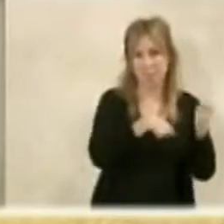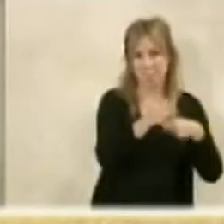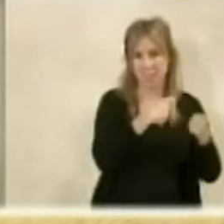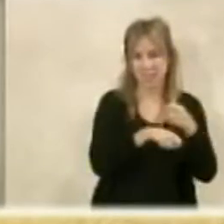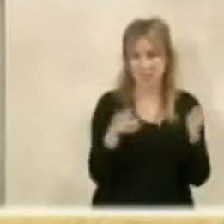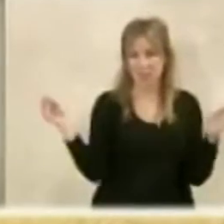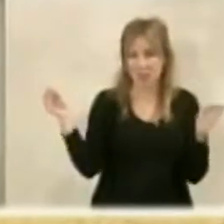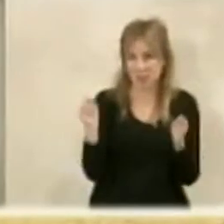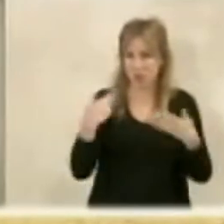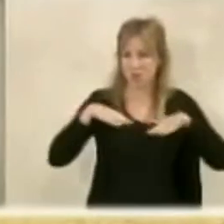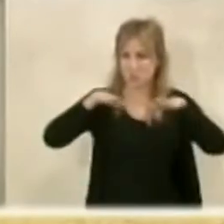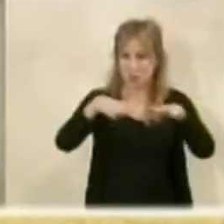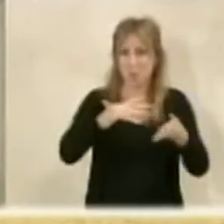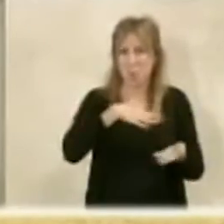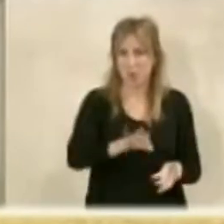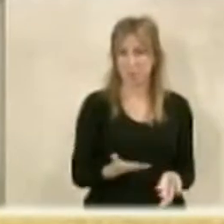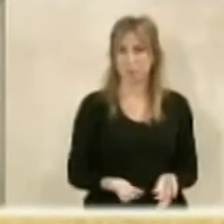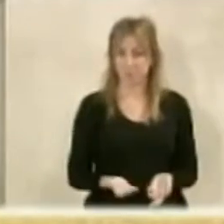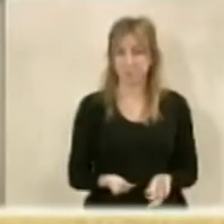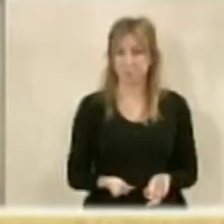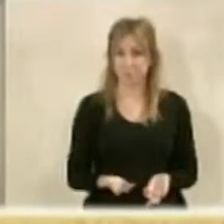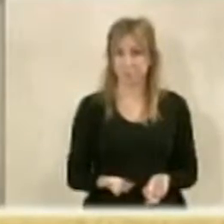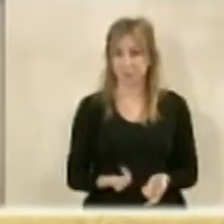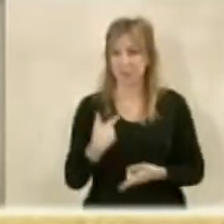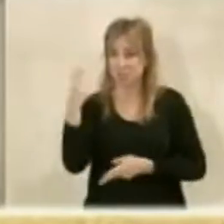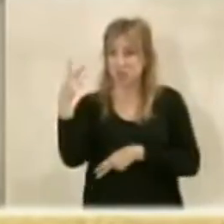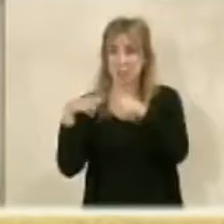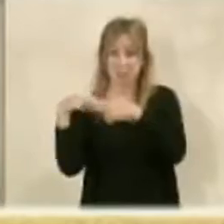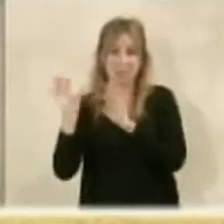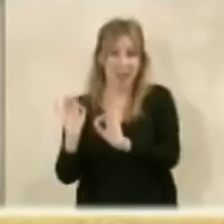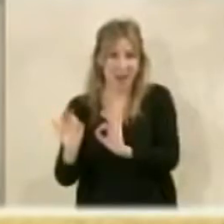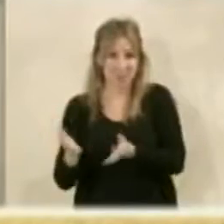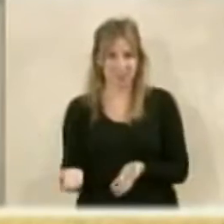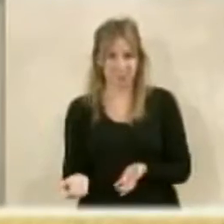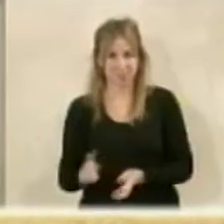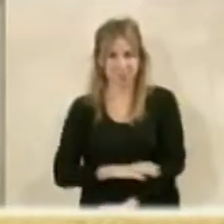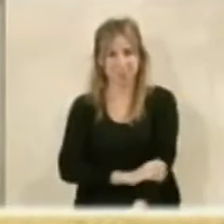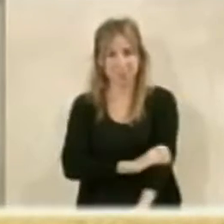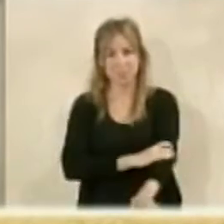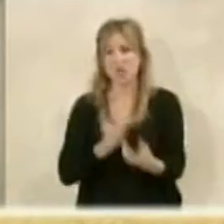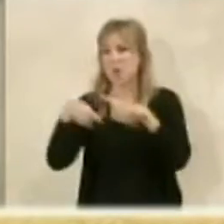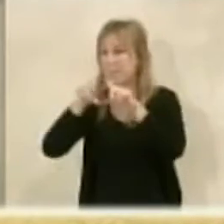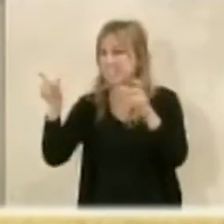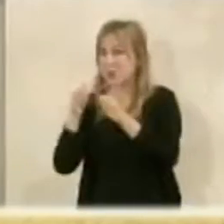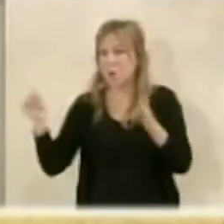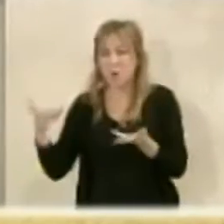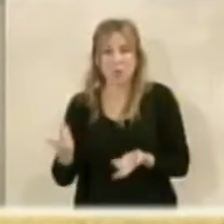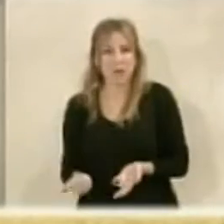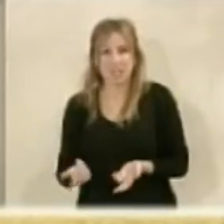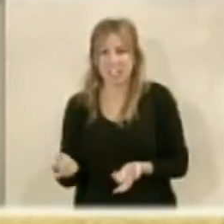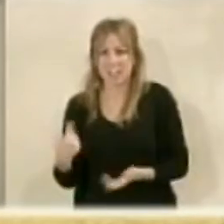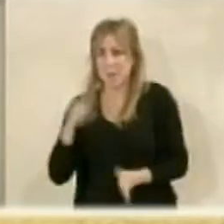economía local, que eso es lo que hacen este tipo de locomotoras. Como yo he dicho antes, en ese centro comercial podría ir cualquier tipo de